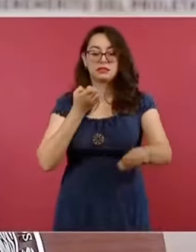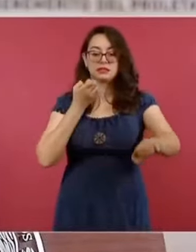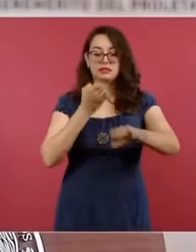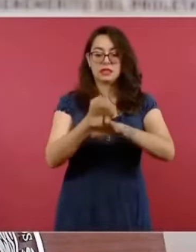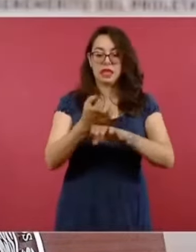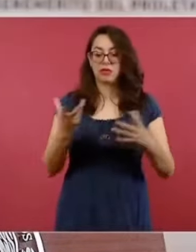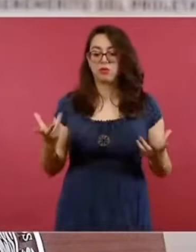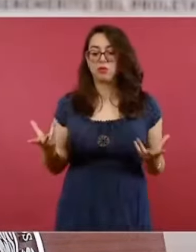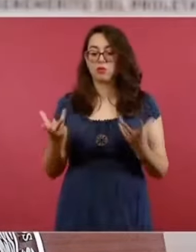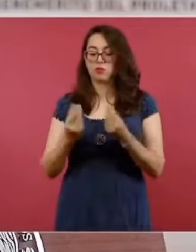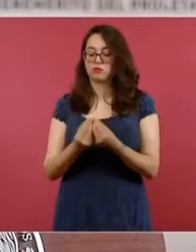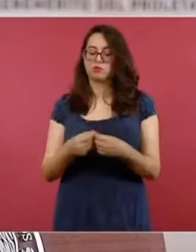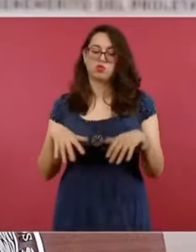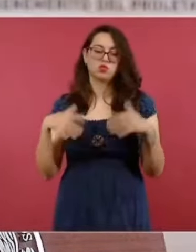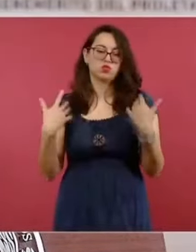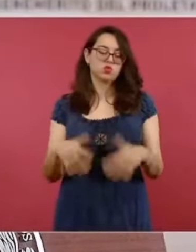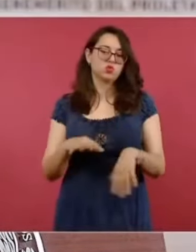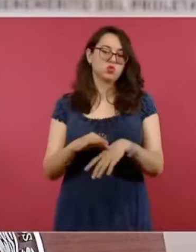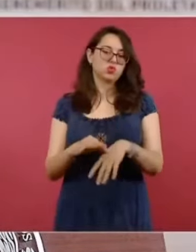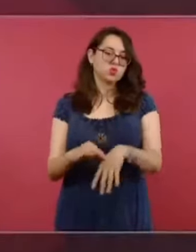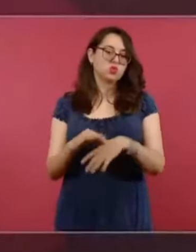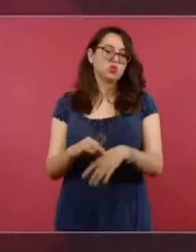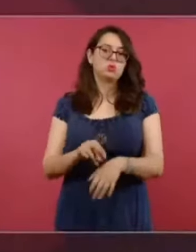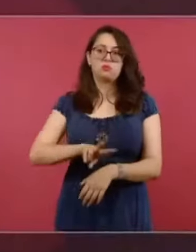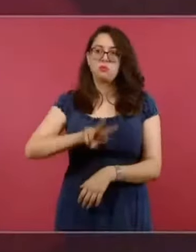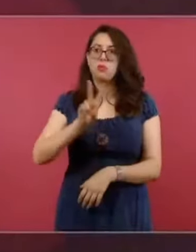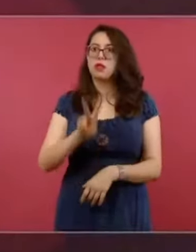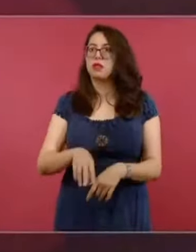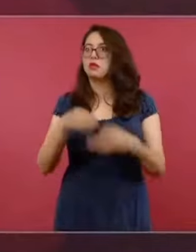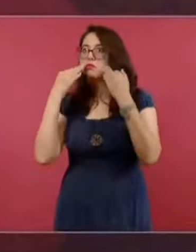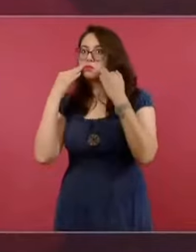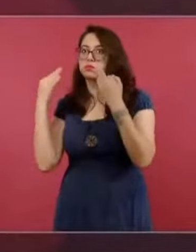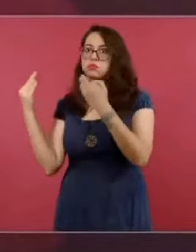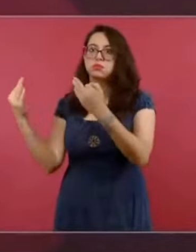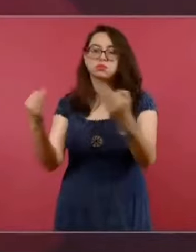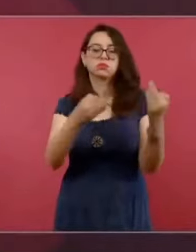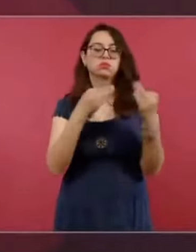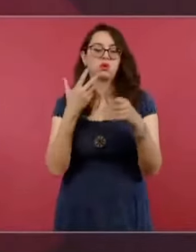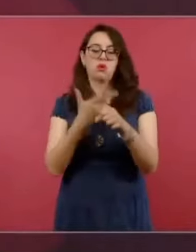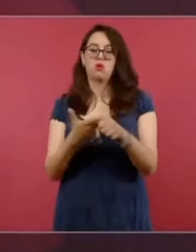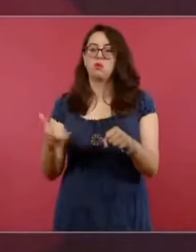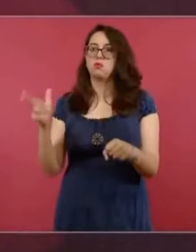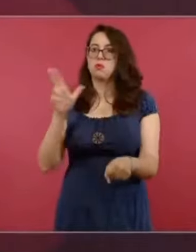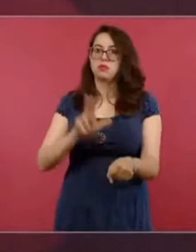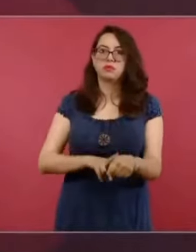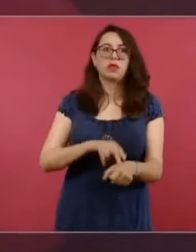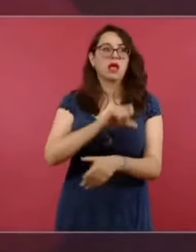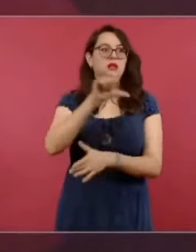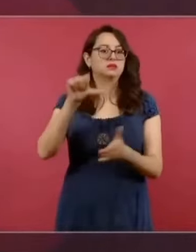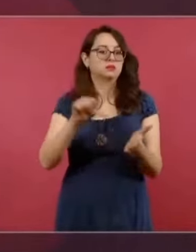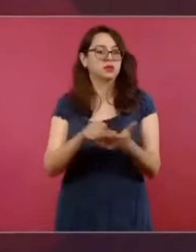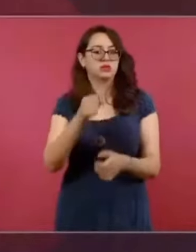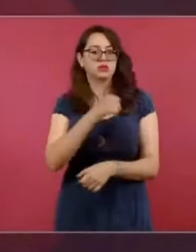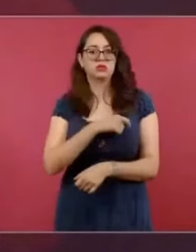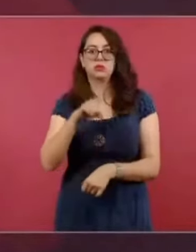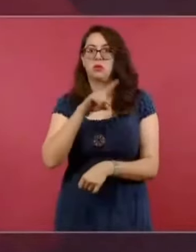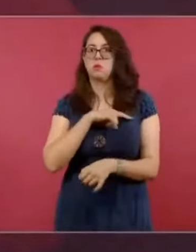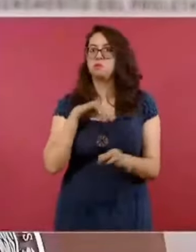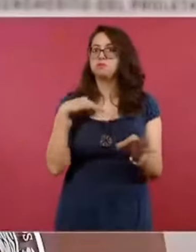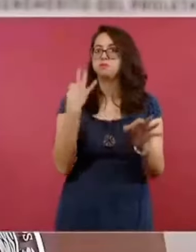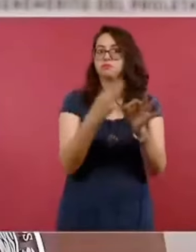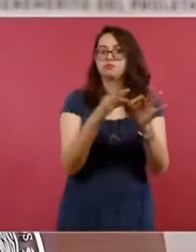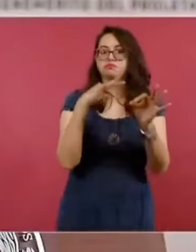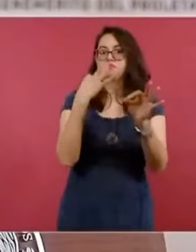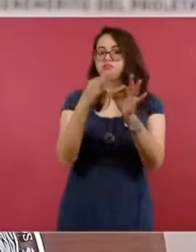permitiendo la mejora de la infraestructura, así como la terminación de centros de salud y hospitales.